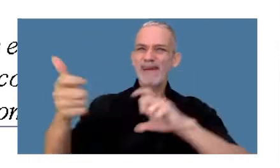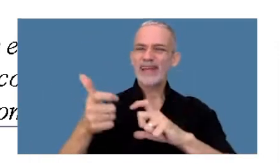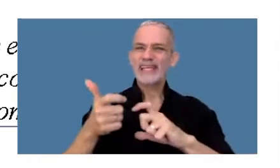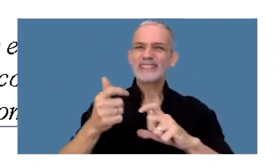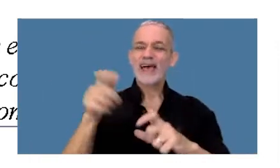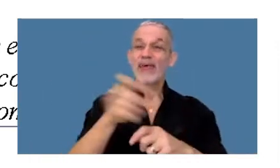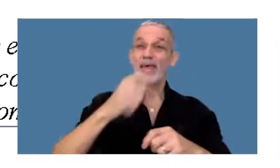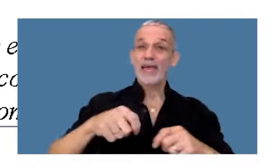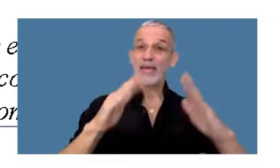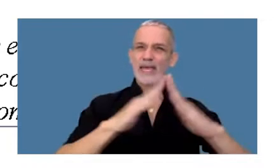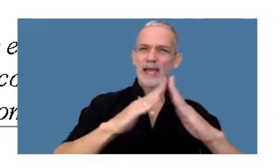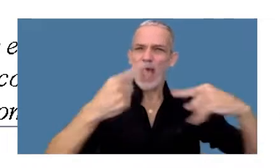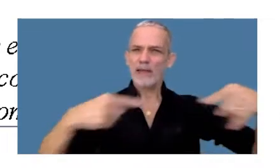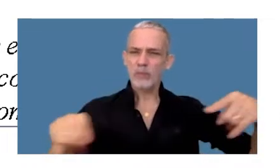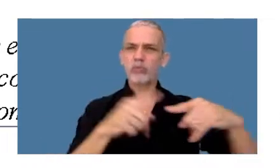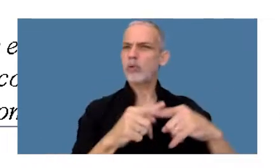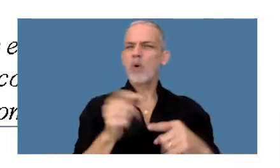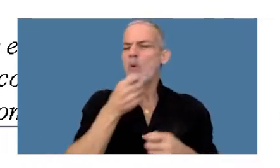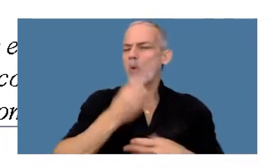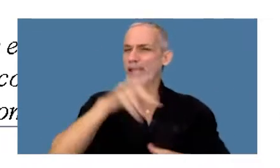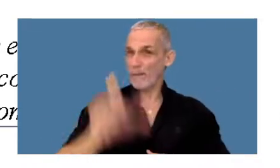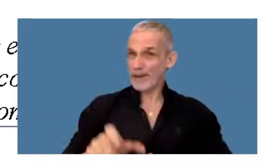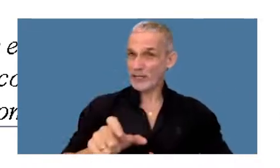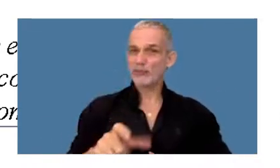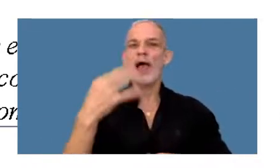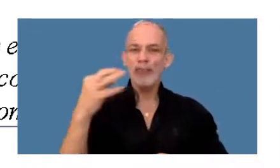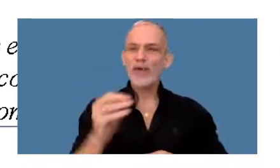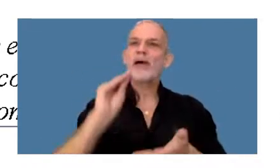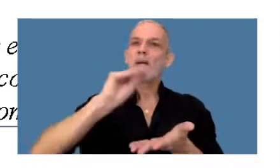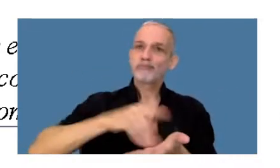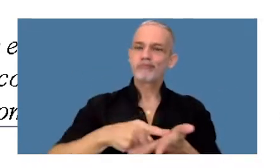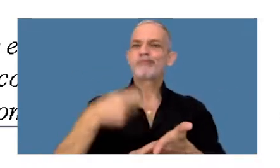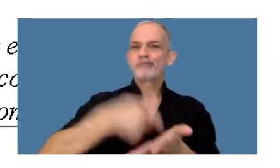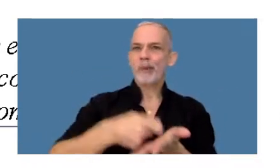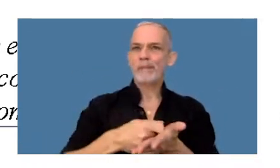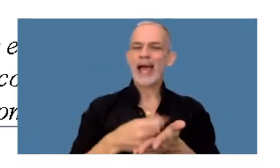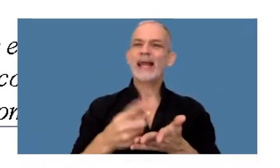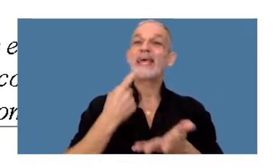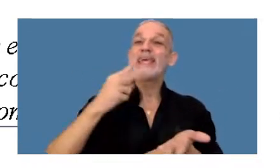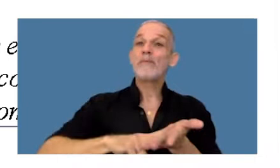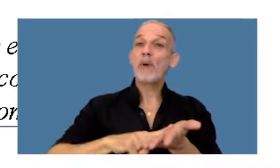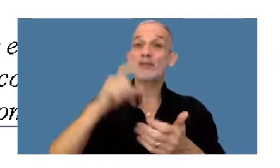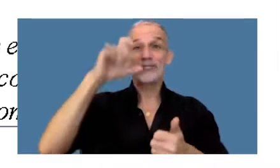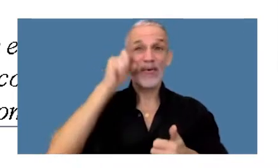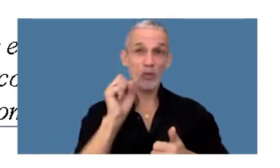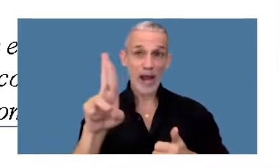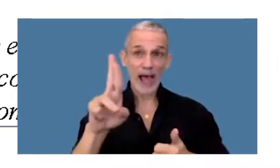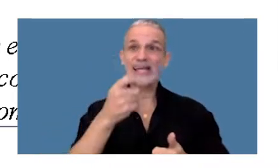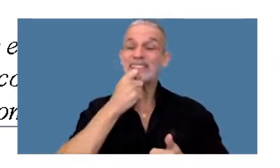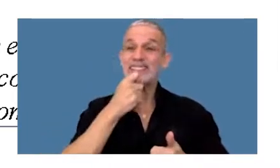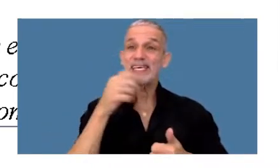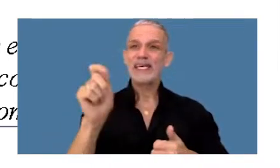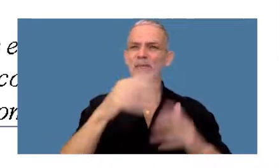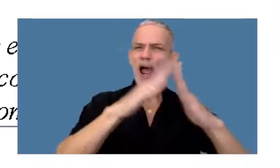inmuebles cualquiera fuera el sujeto está alcanzada por impuesto cedular en la medida que el